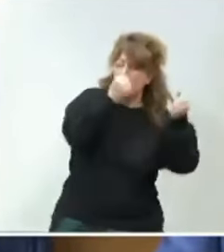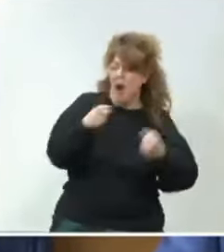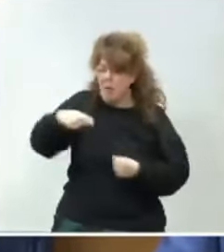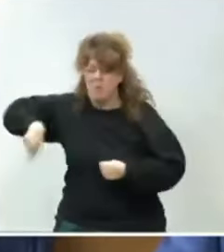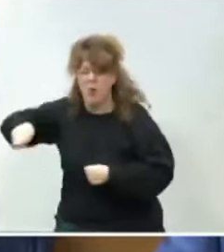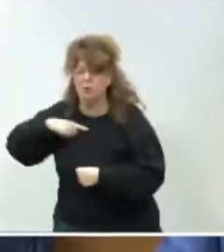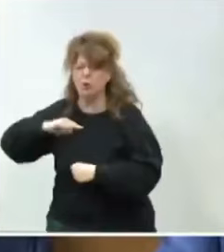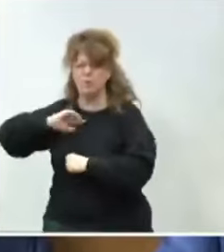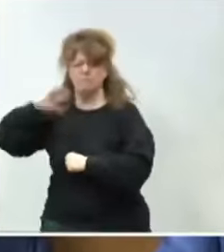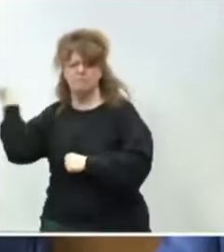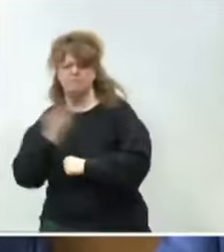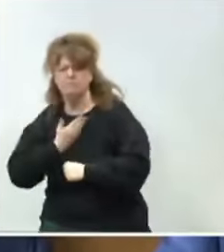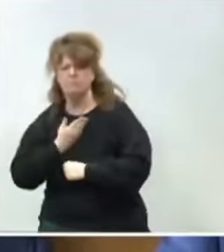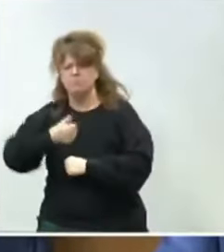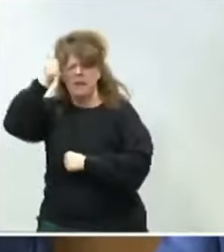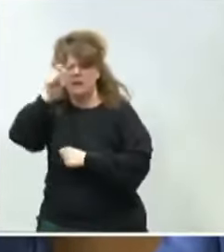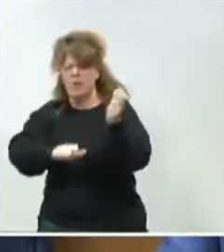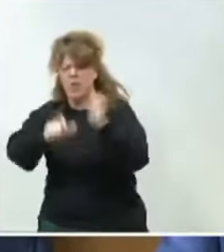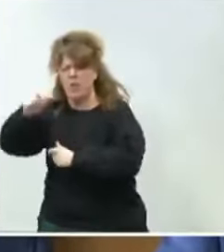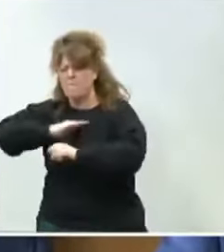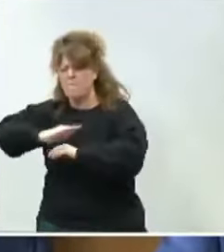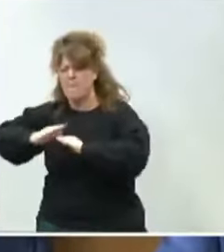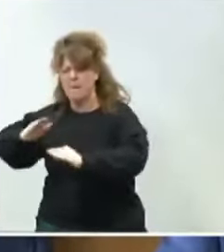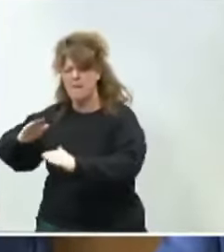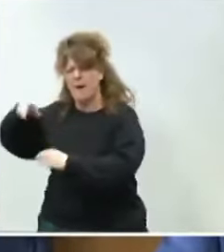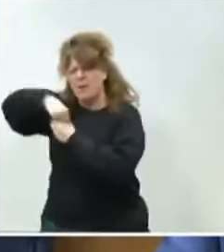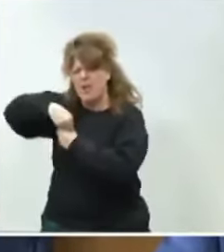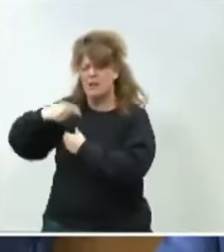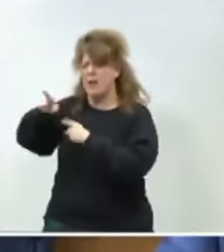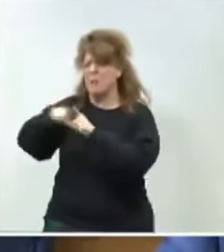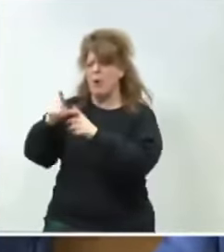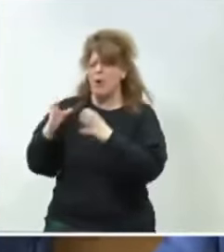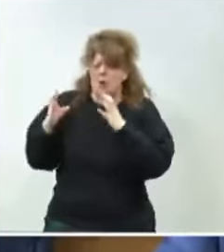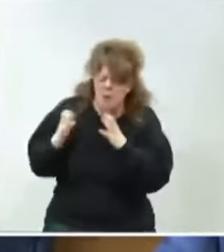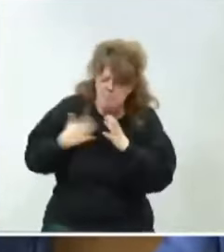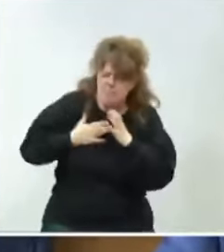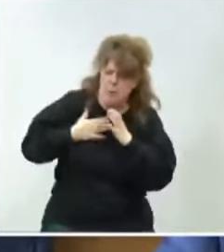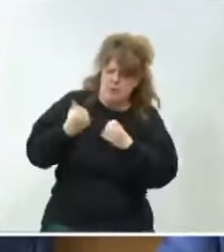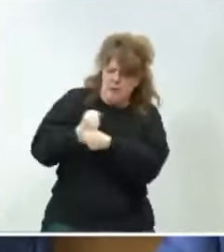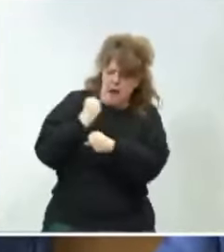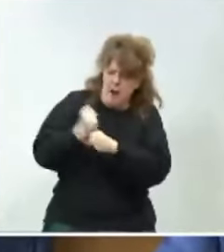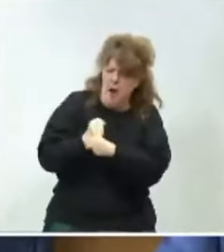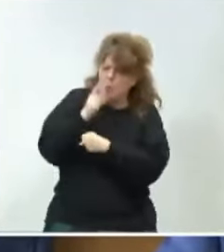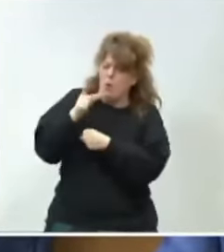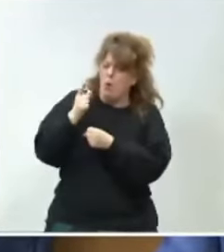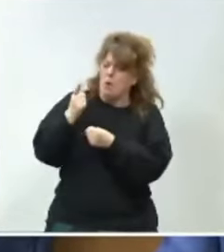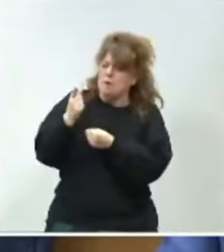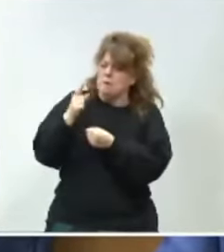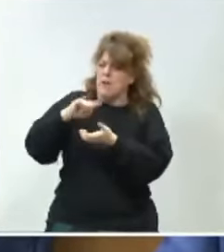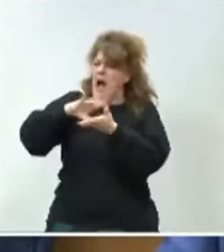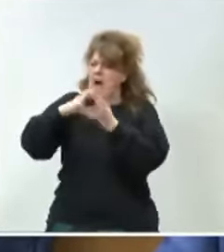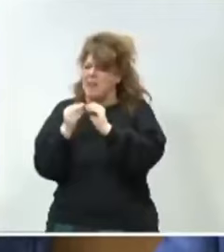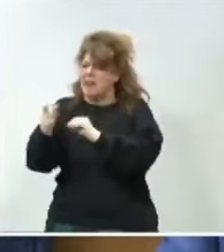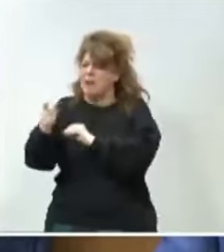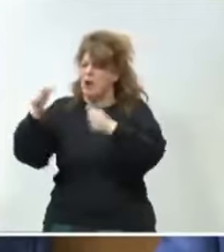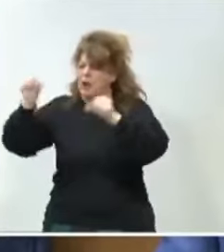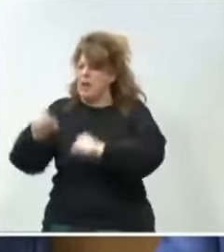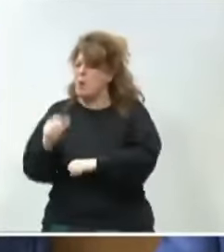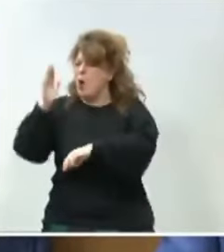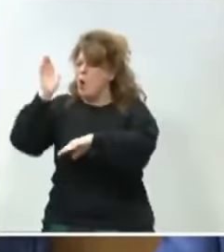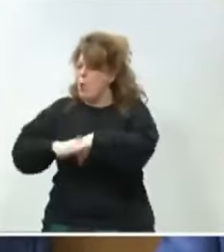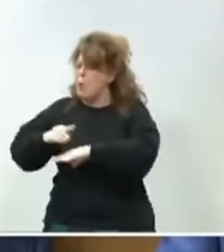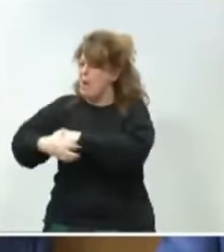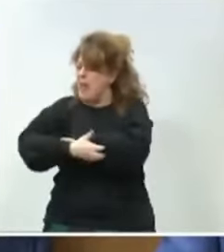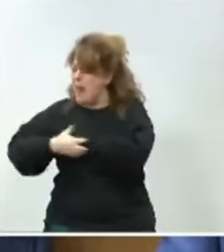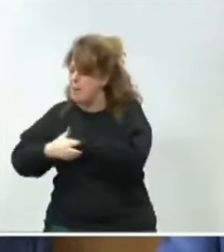repercutieron en los ciudadanos, en sus espaldas, en los trabajadores, los ajustes de la crisis a costa de la pobreza,